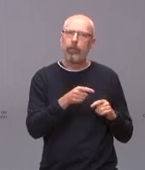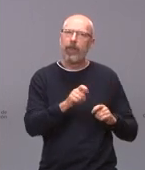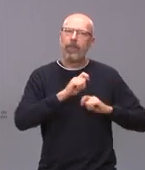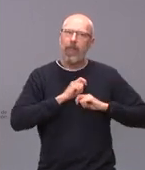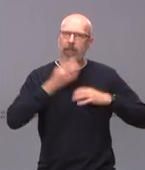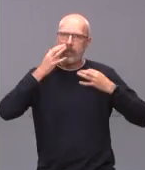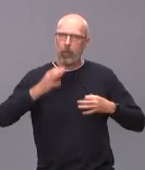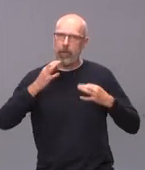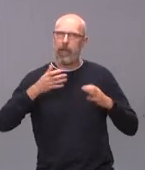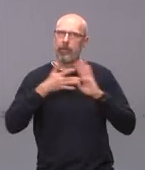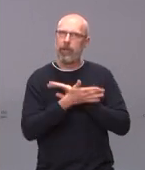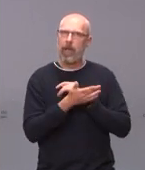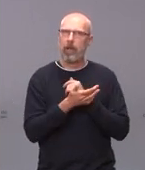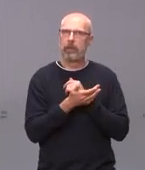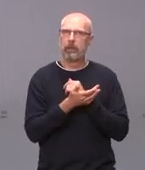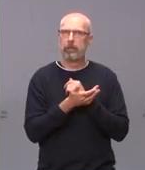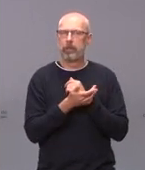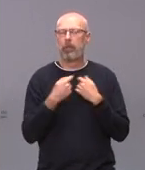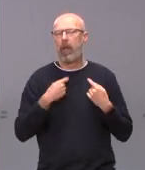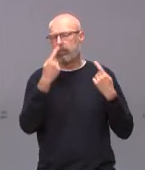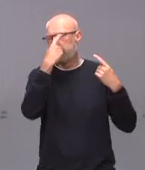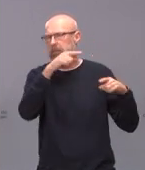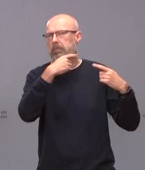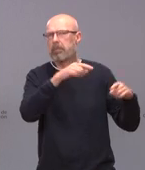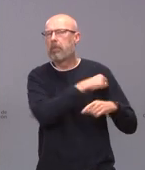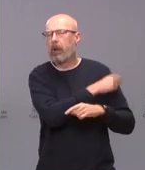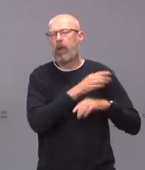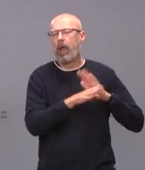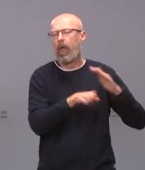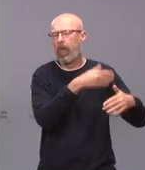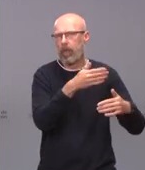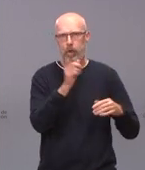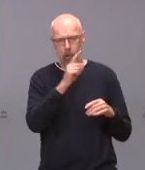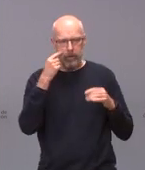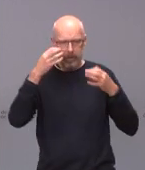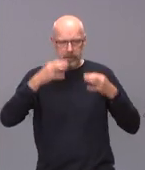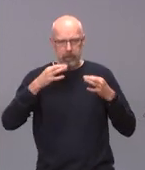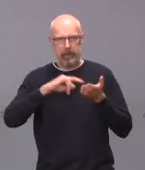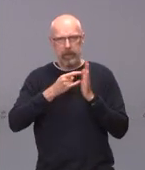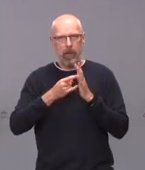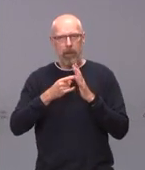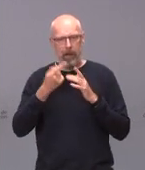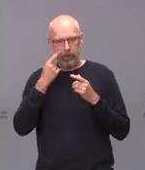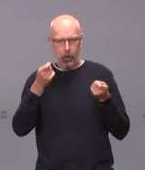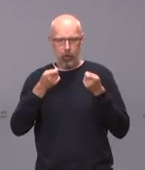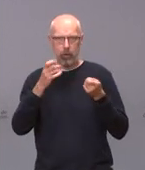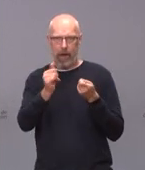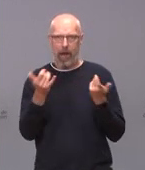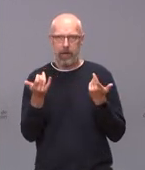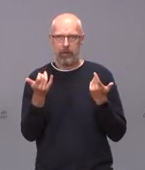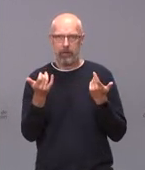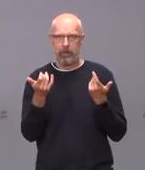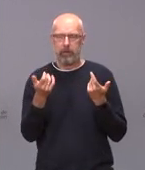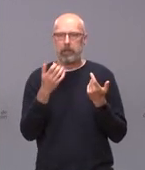la información de que estamos sobre ello de que los sistemas de salud público nacionales están vigilantes de los